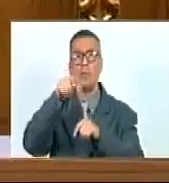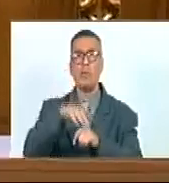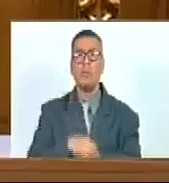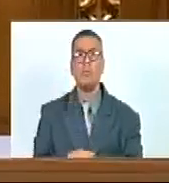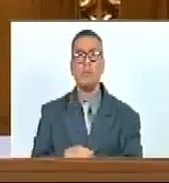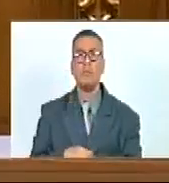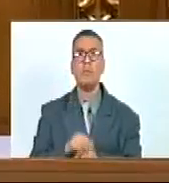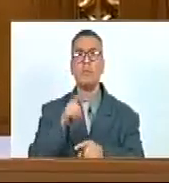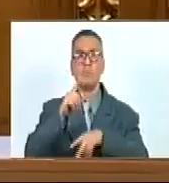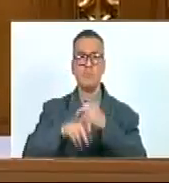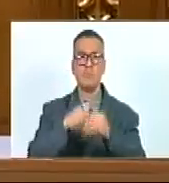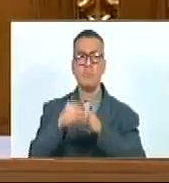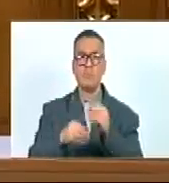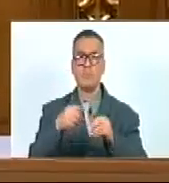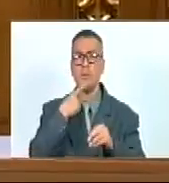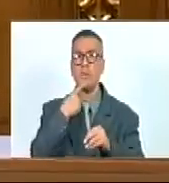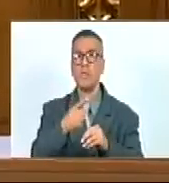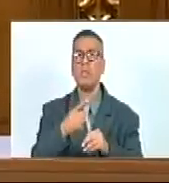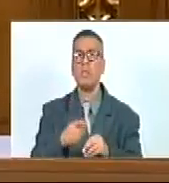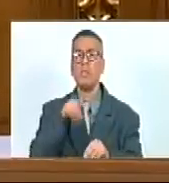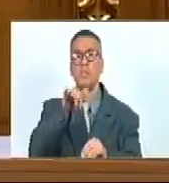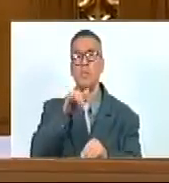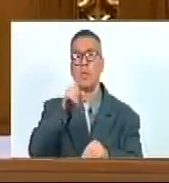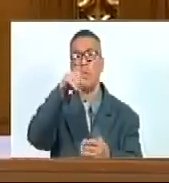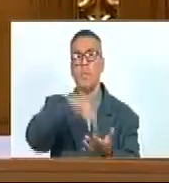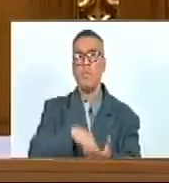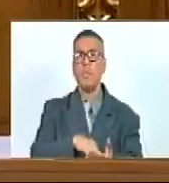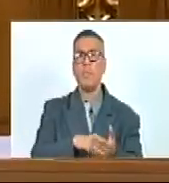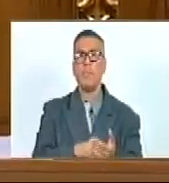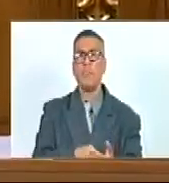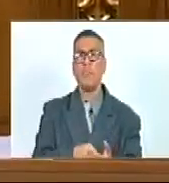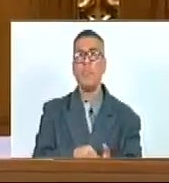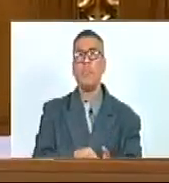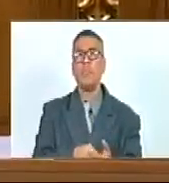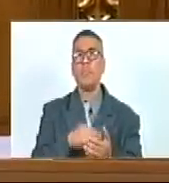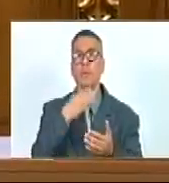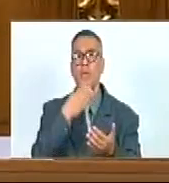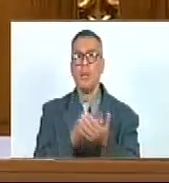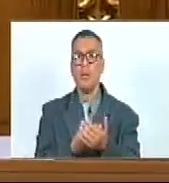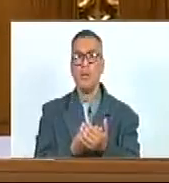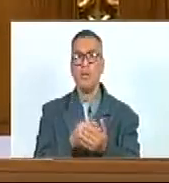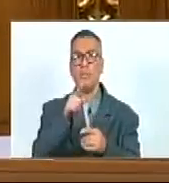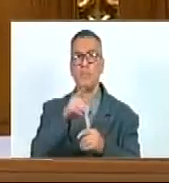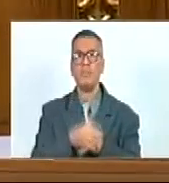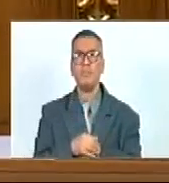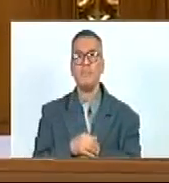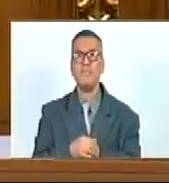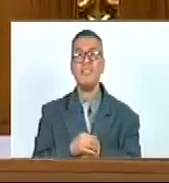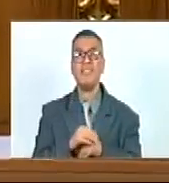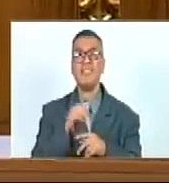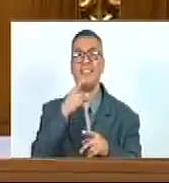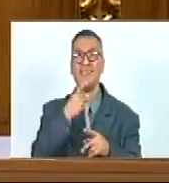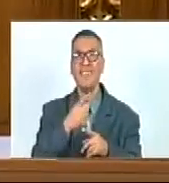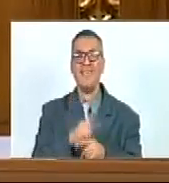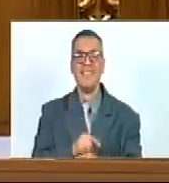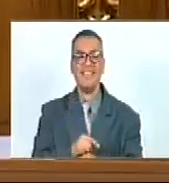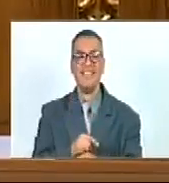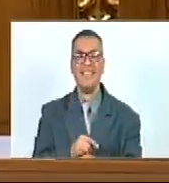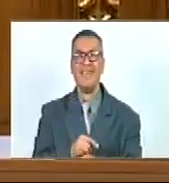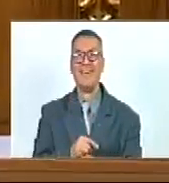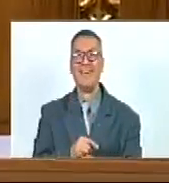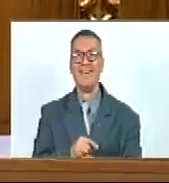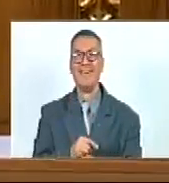Con la Declaración De 1200 Gracias Viva Viva Presidente